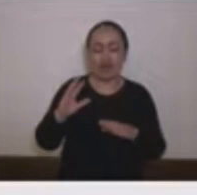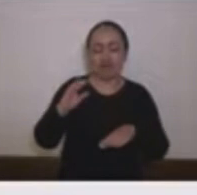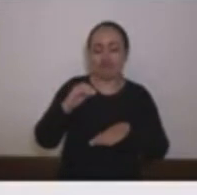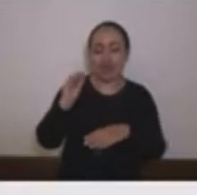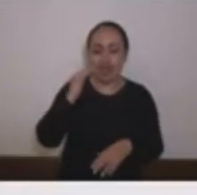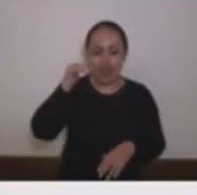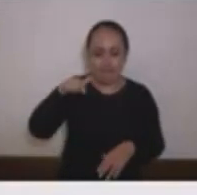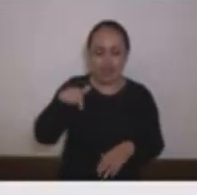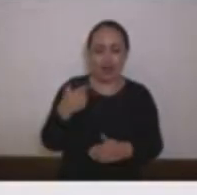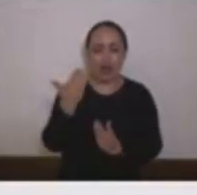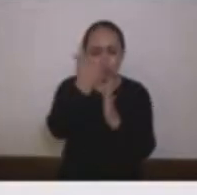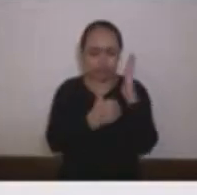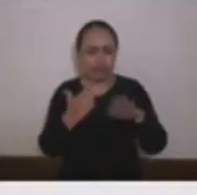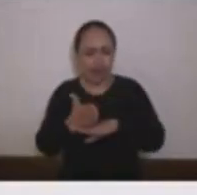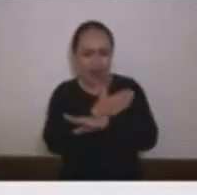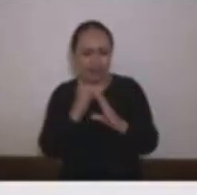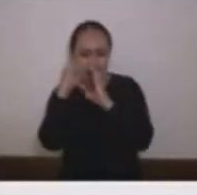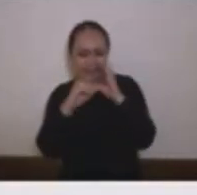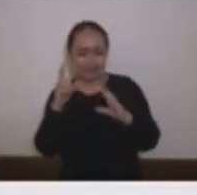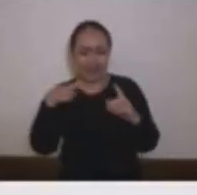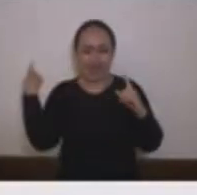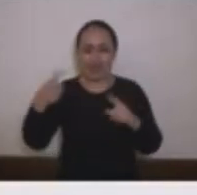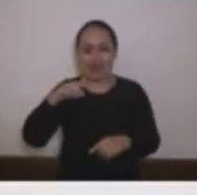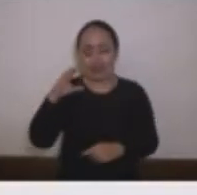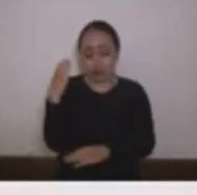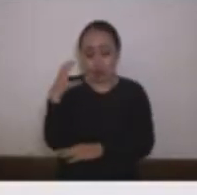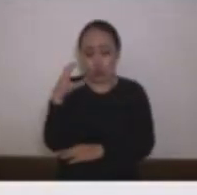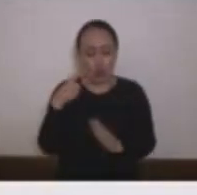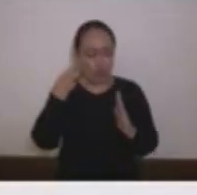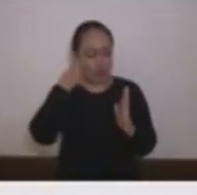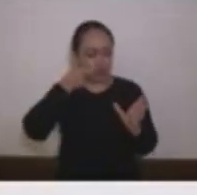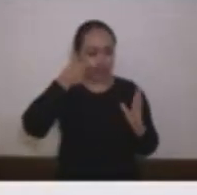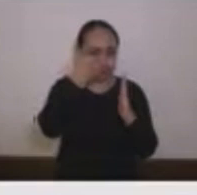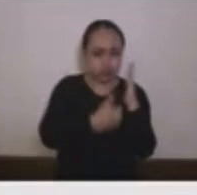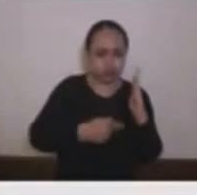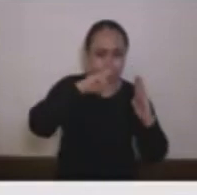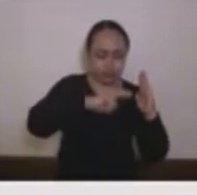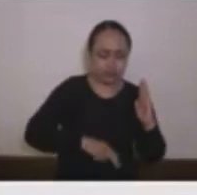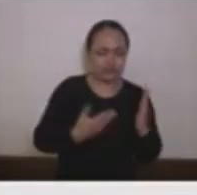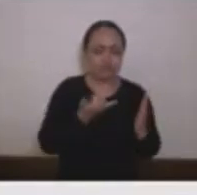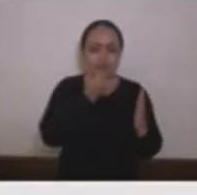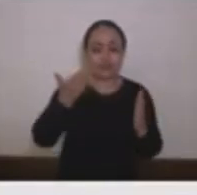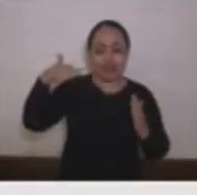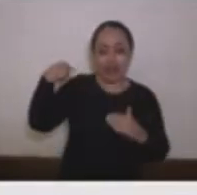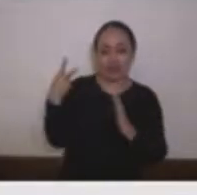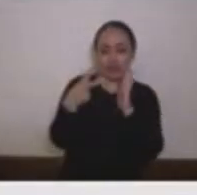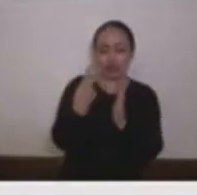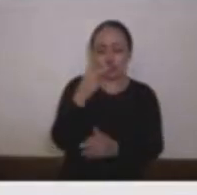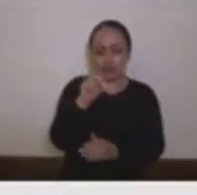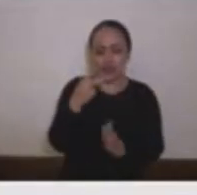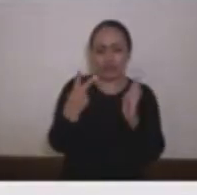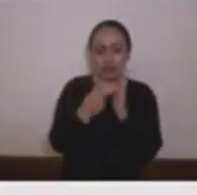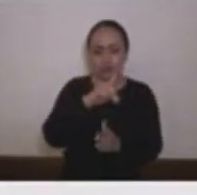General de la República se evidenció un informe desfavorable para este puesto que en el periodo 2020-2021 el 94% de los